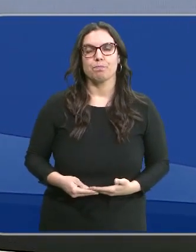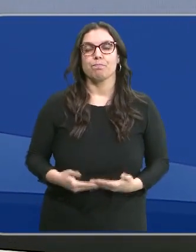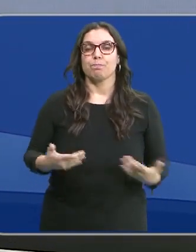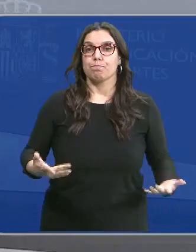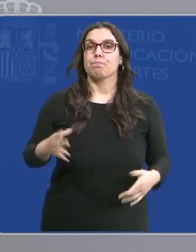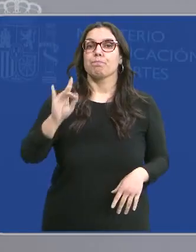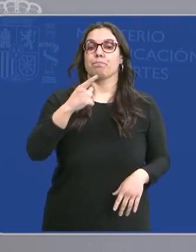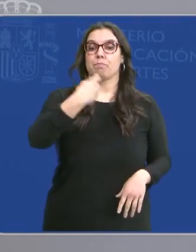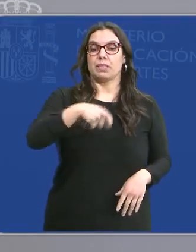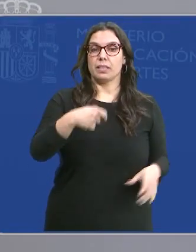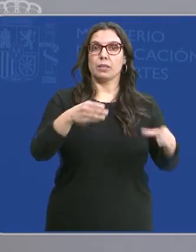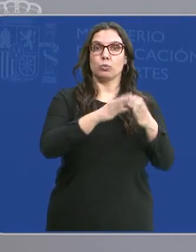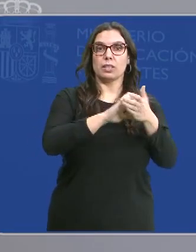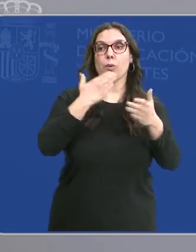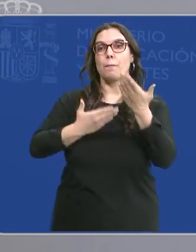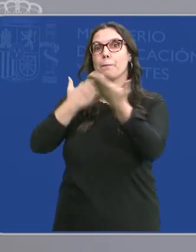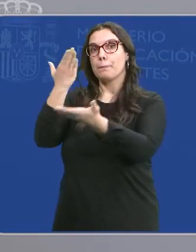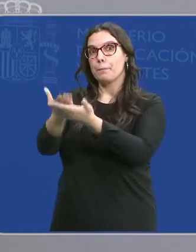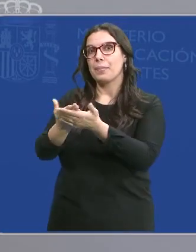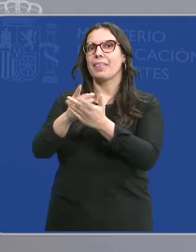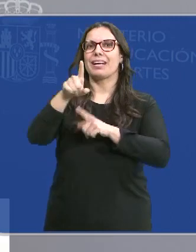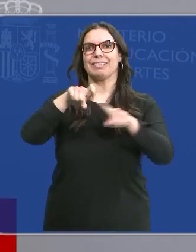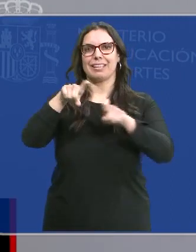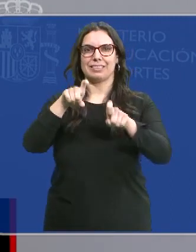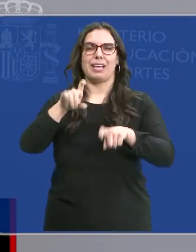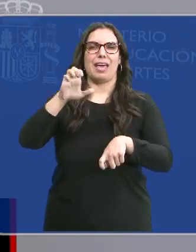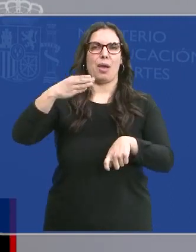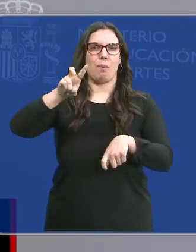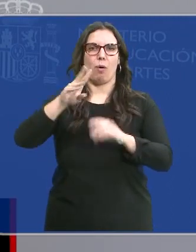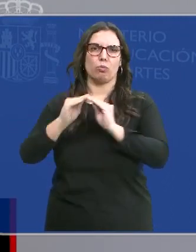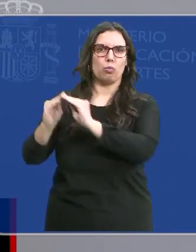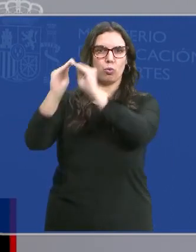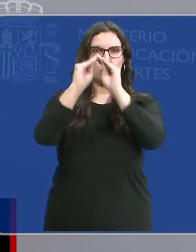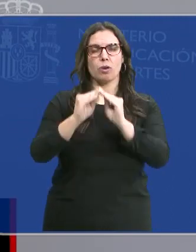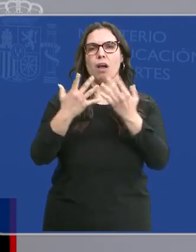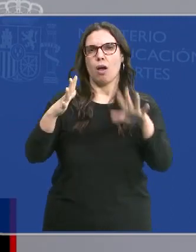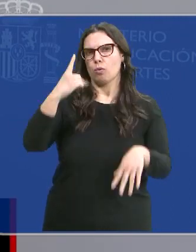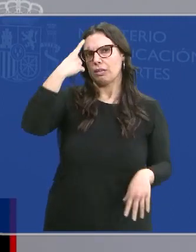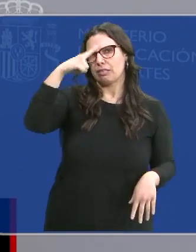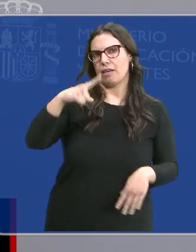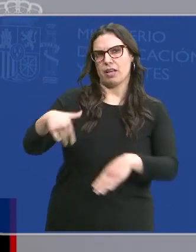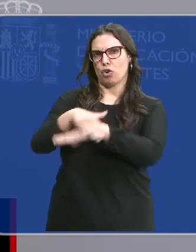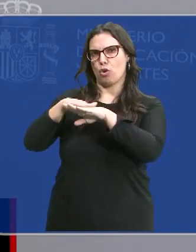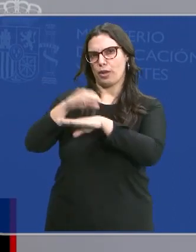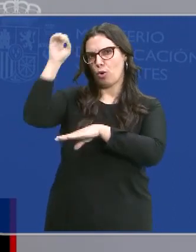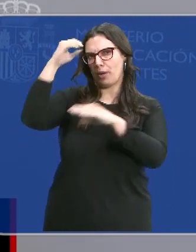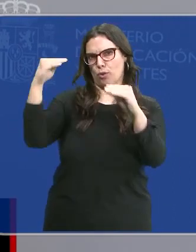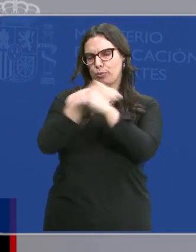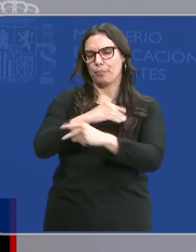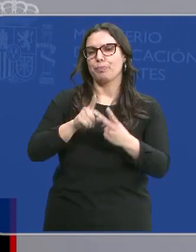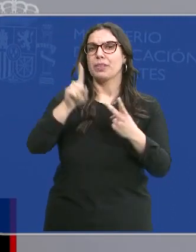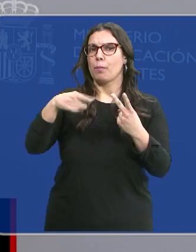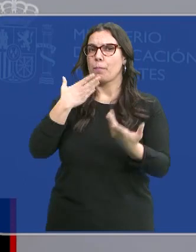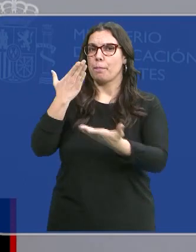Si el presidente de la Junta le ha solicitado una EBAU única, aunque es consciente de que es una postura que no comparte el Gobierno... ...también que el Estado